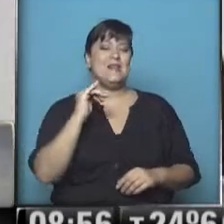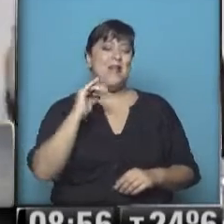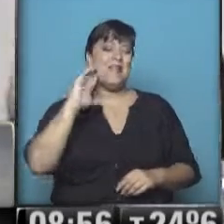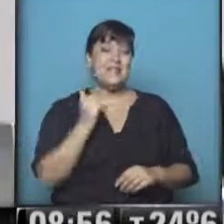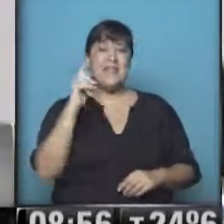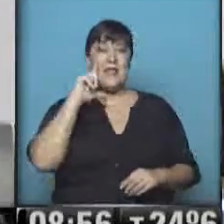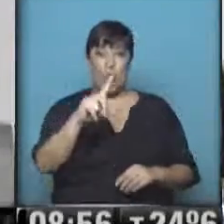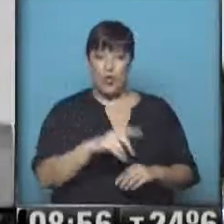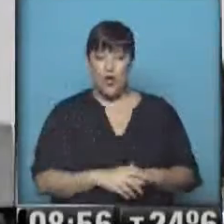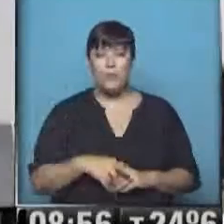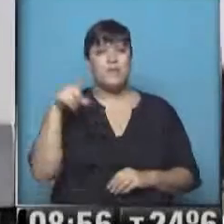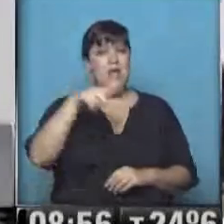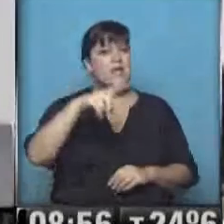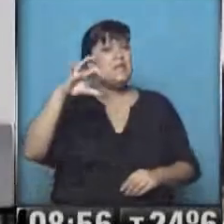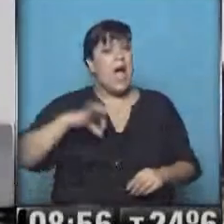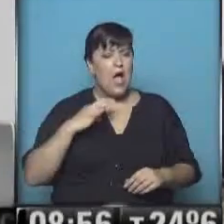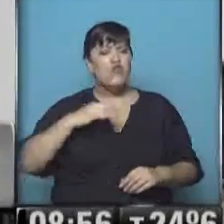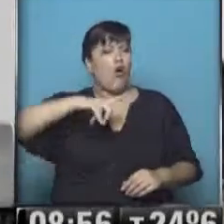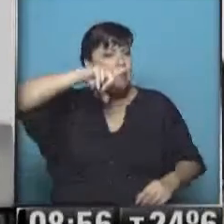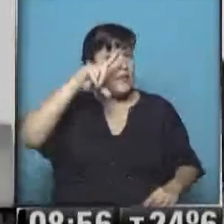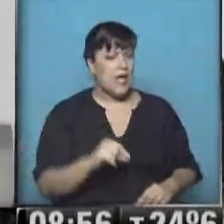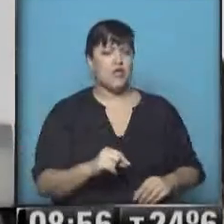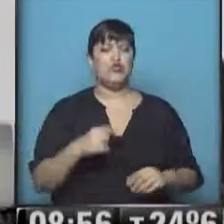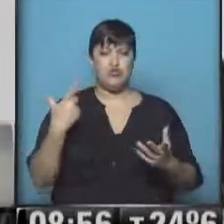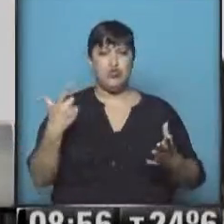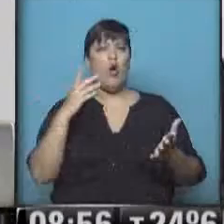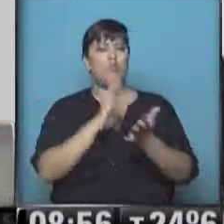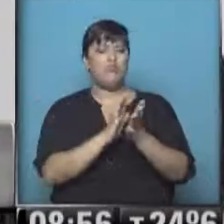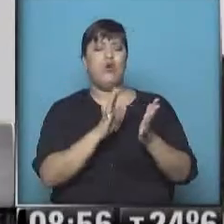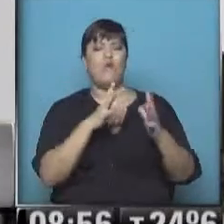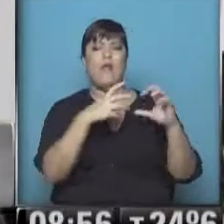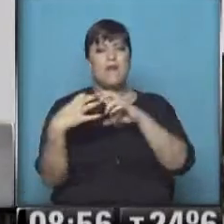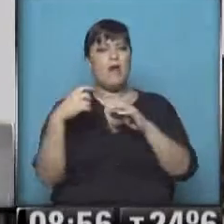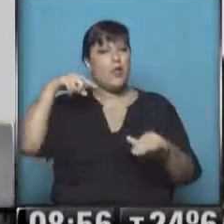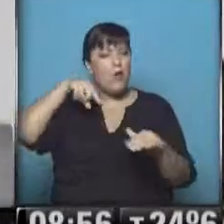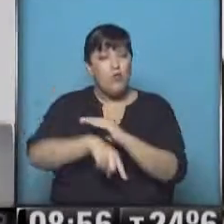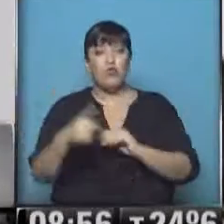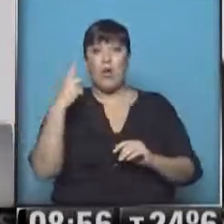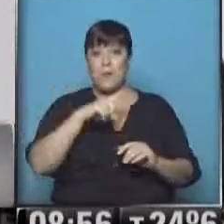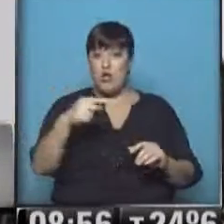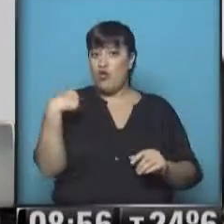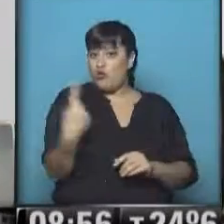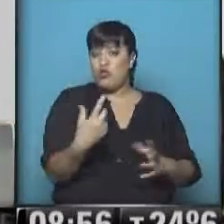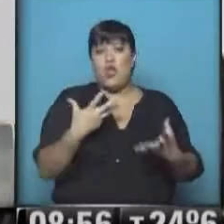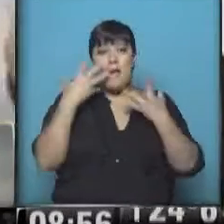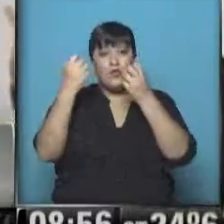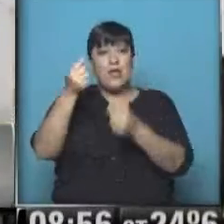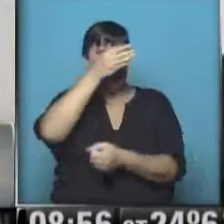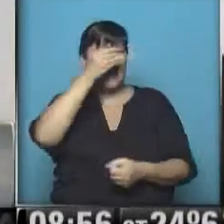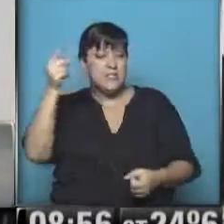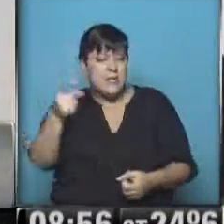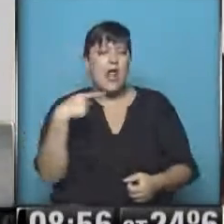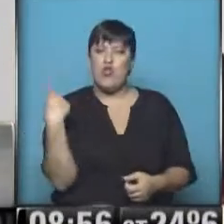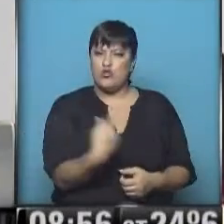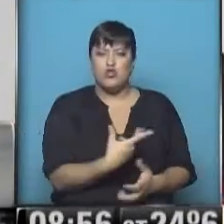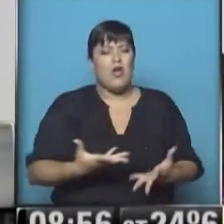particularmente intenso, de profundo debate, pero quienes acompañamos a nuestra presidenta tenemos la alegría y la certeza